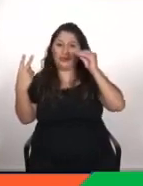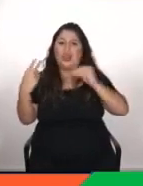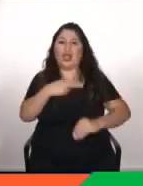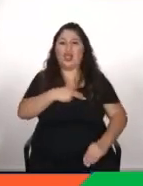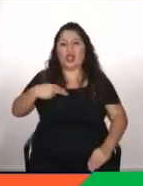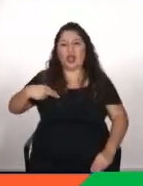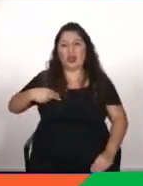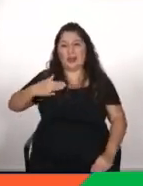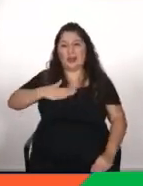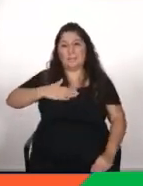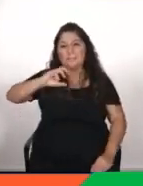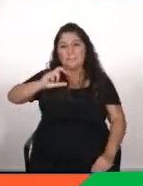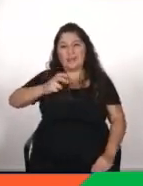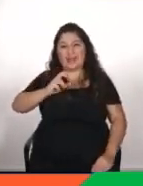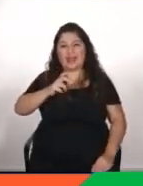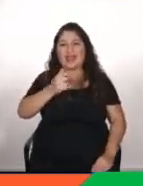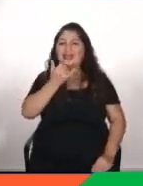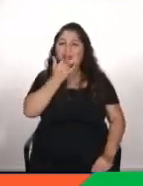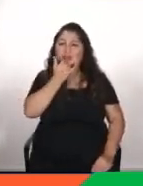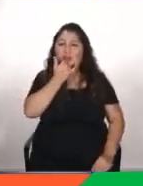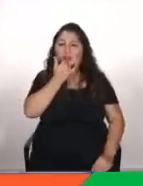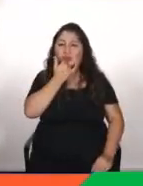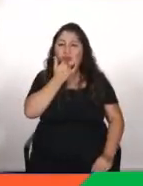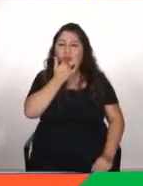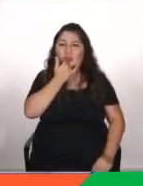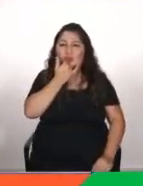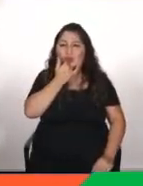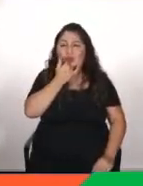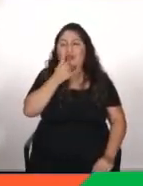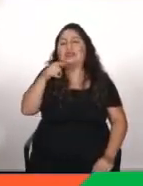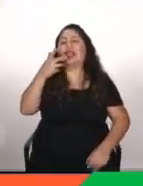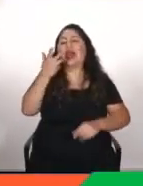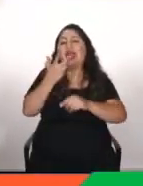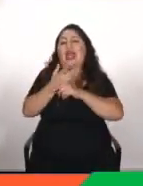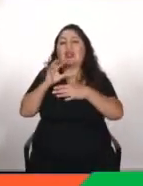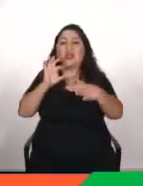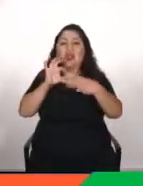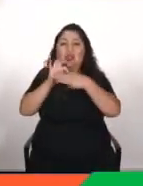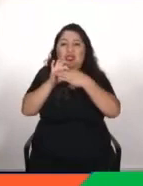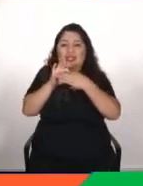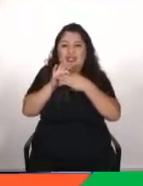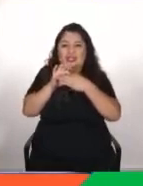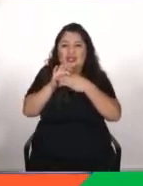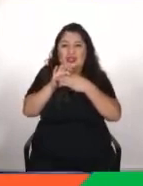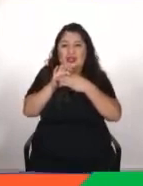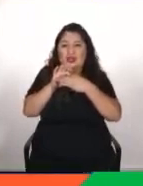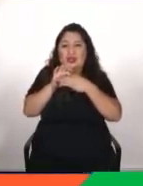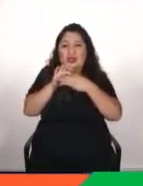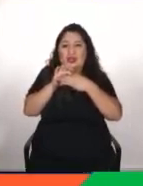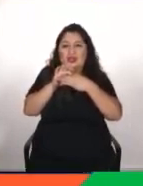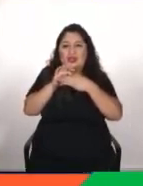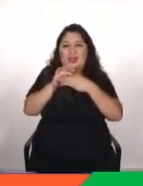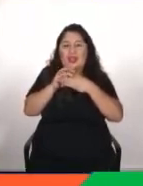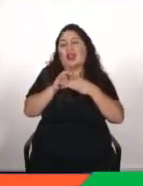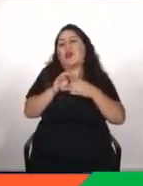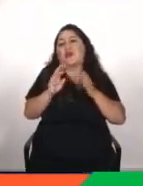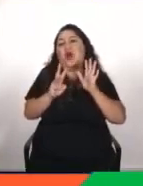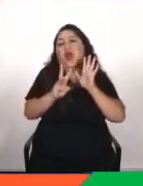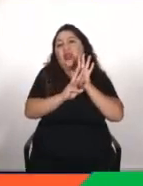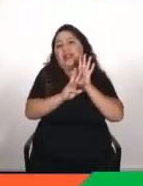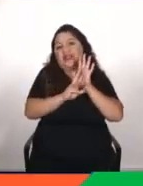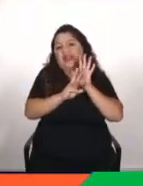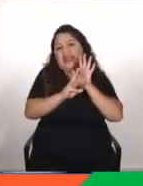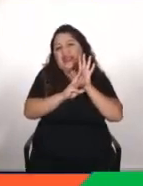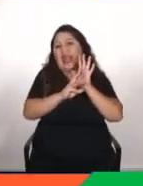también resulta que mi nombre es Carlos Santana Vega con lo cual hay una conexión ahí maravillosa de poder juntarlo mi identidad con este